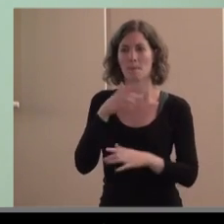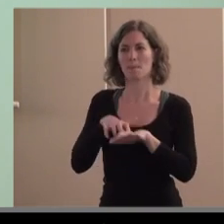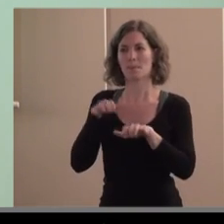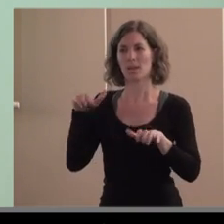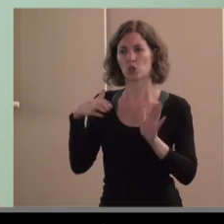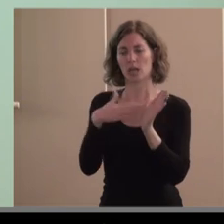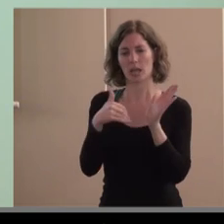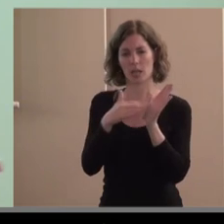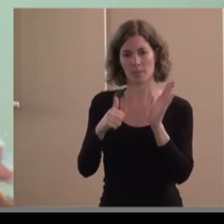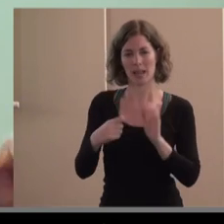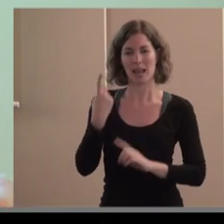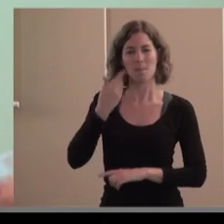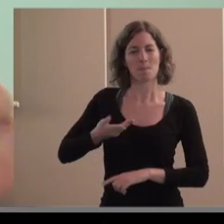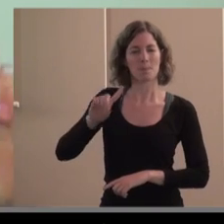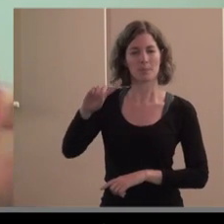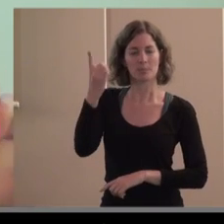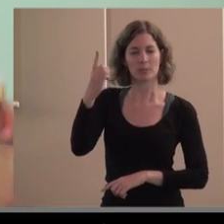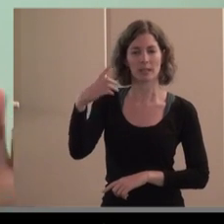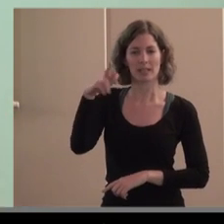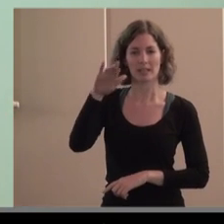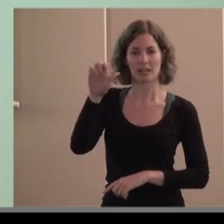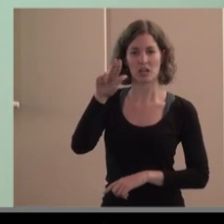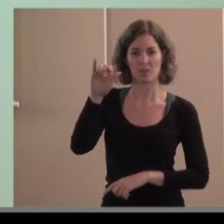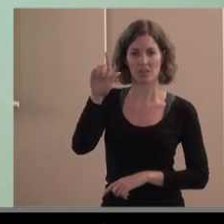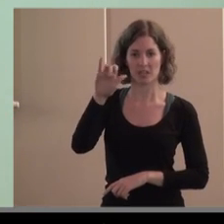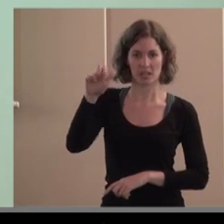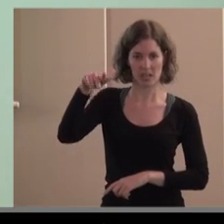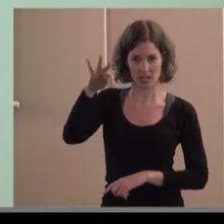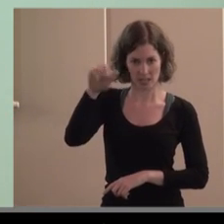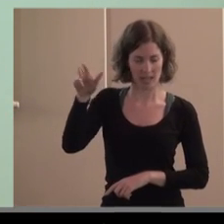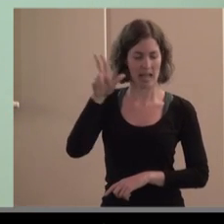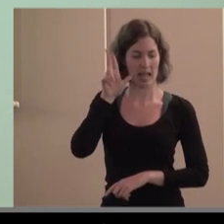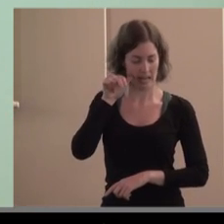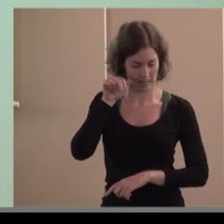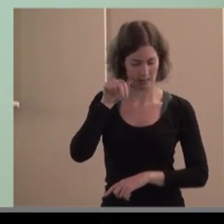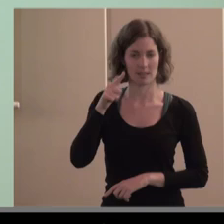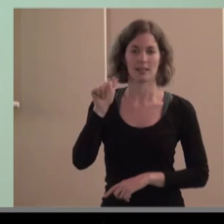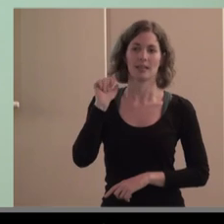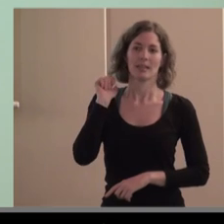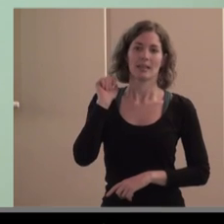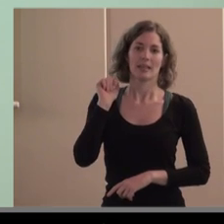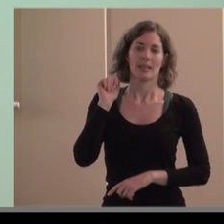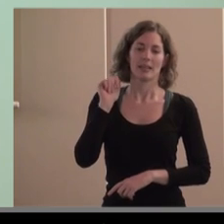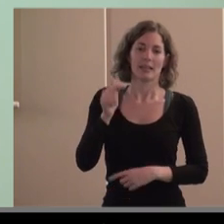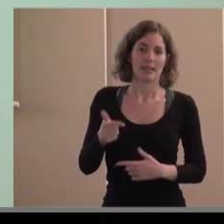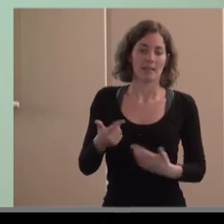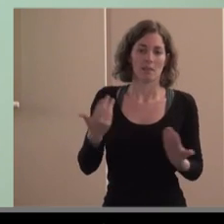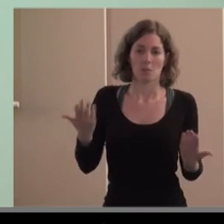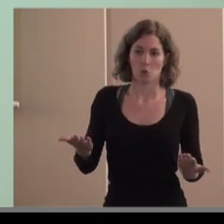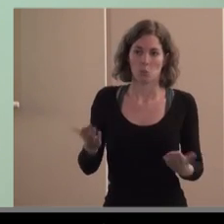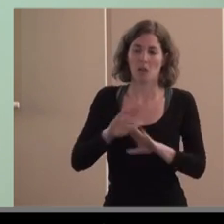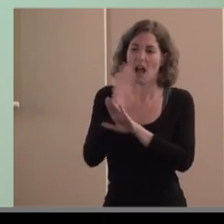Crevillente en Alicante que toda la comercialización porque después las grandes compañías no deben dejar producir y transformar solo